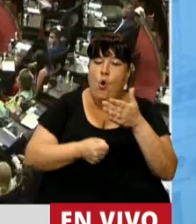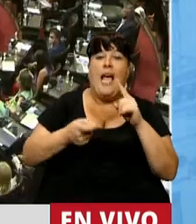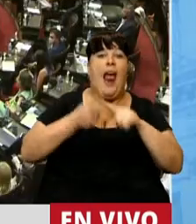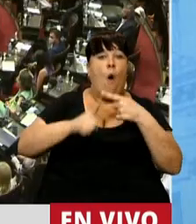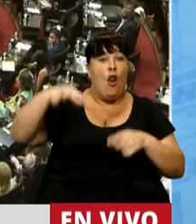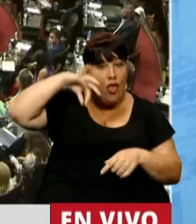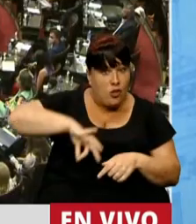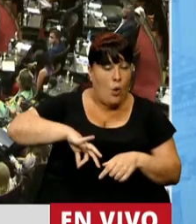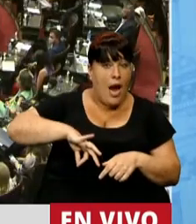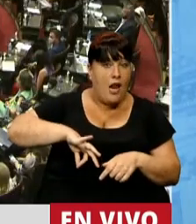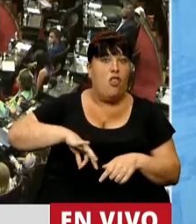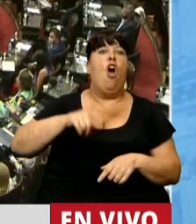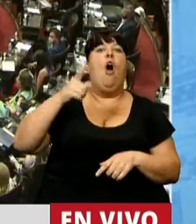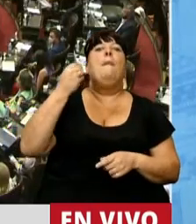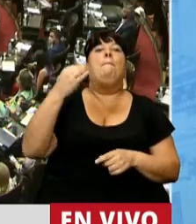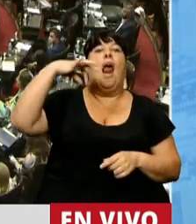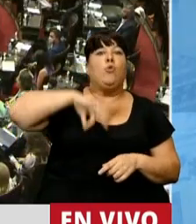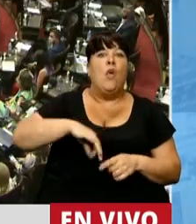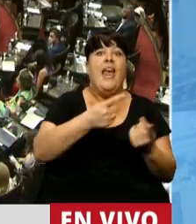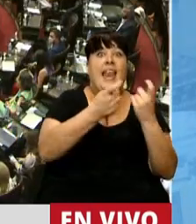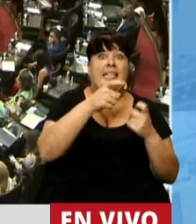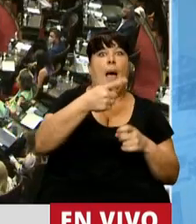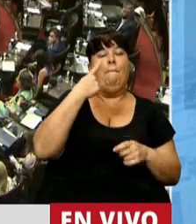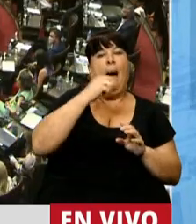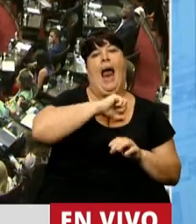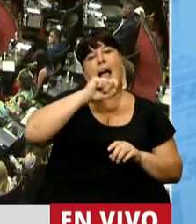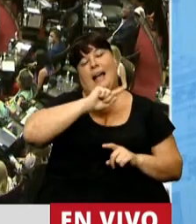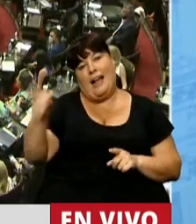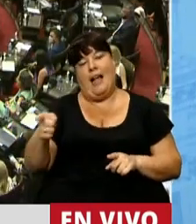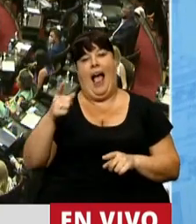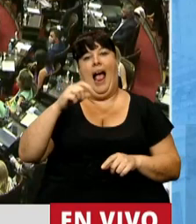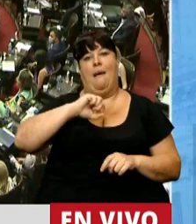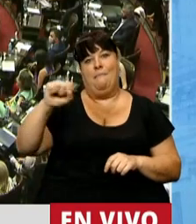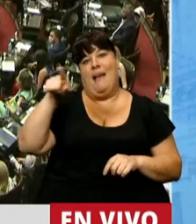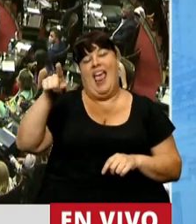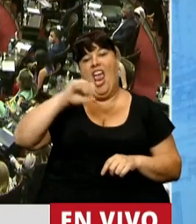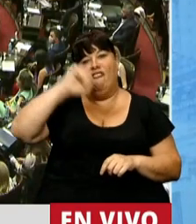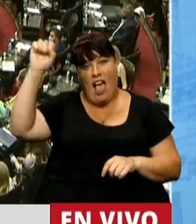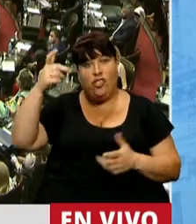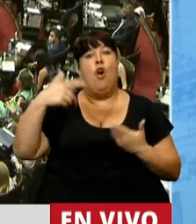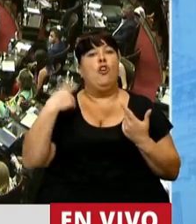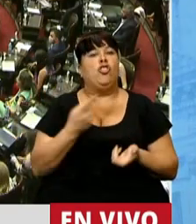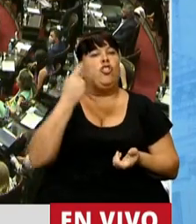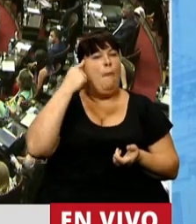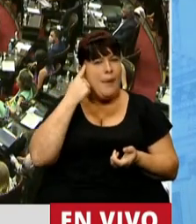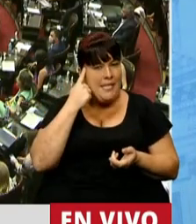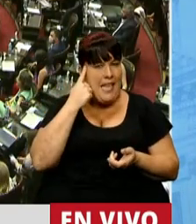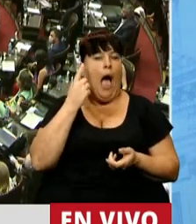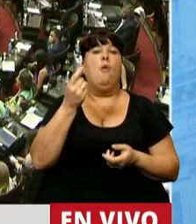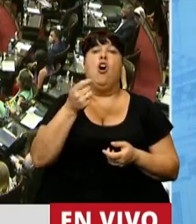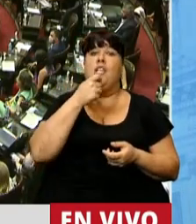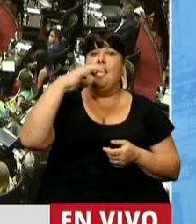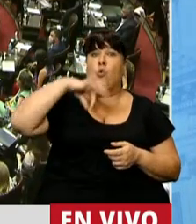paritarias los ingresos que necesitan para ganarle la inflación. Y como nosotros consideramos que el